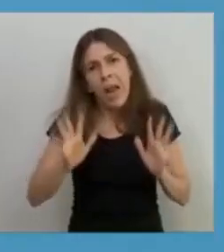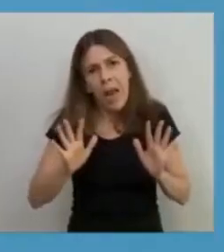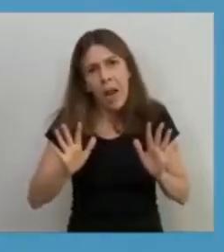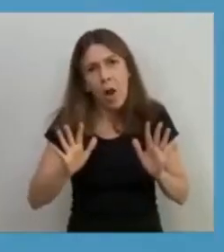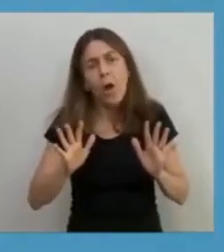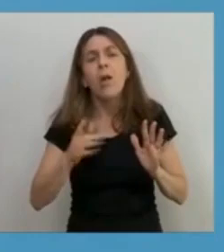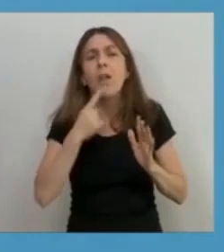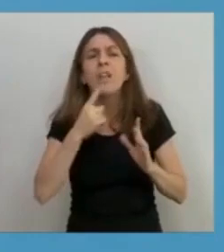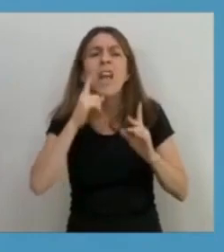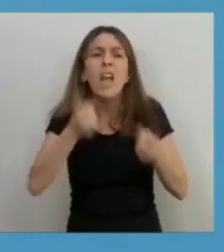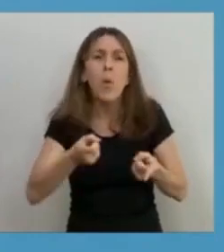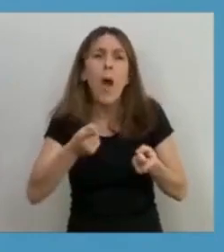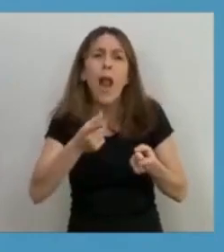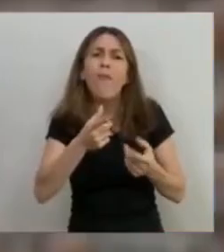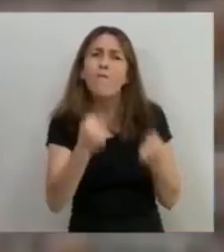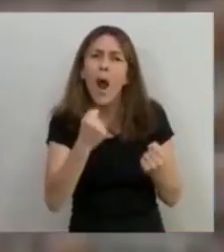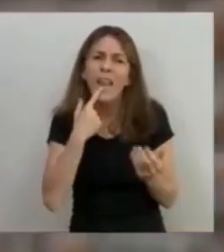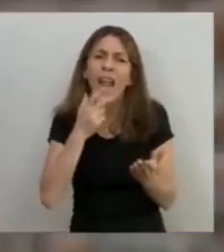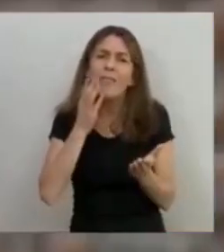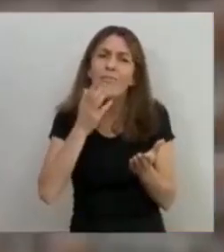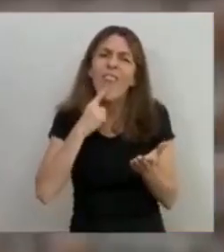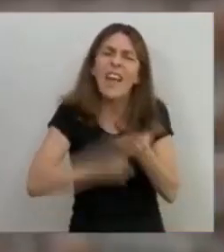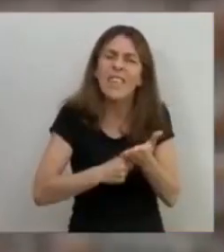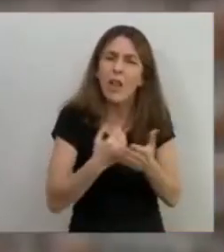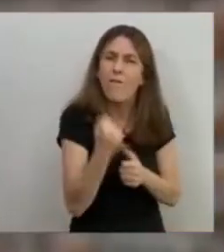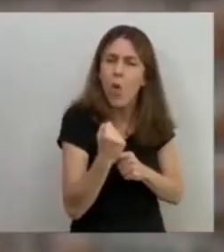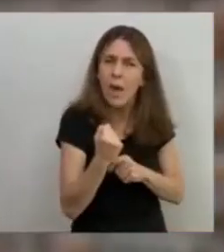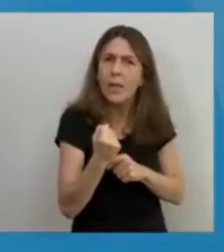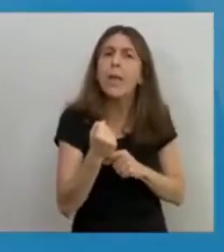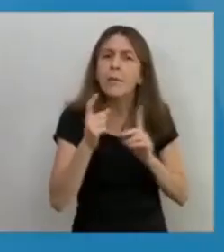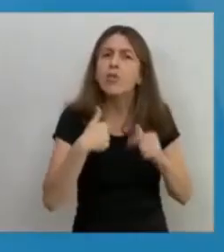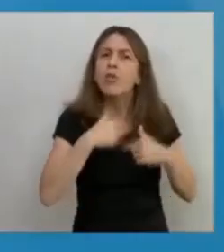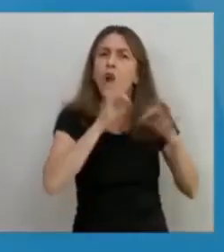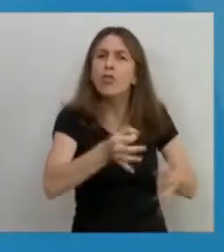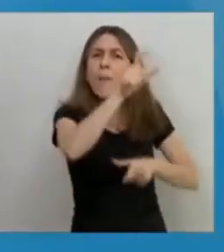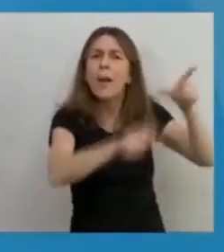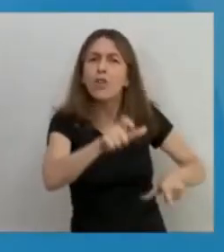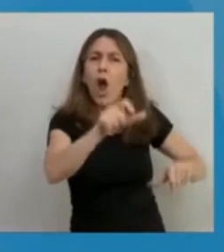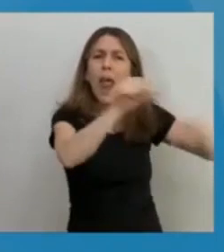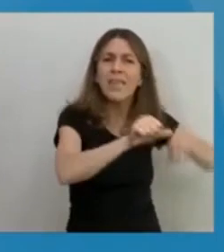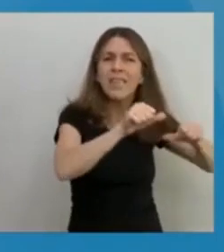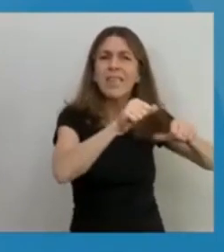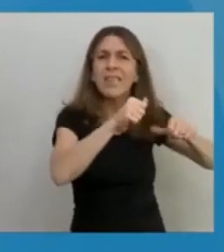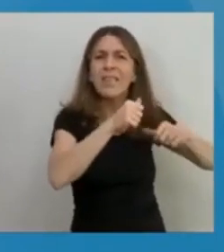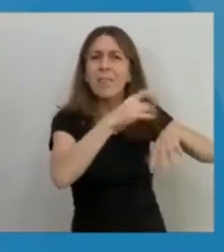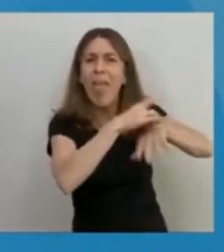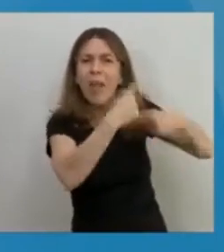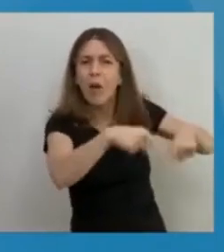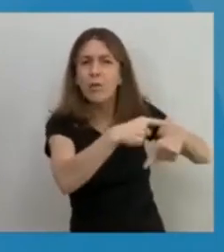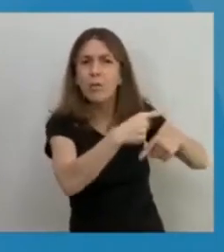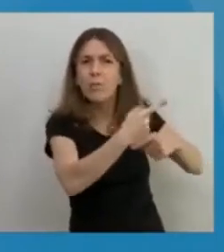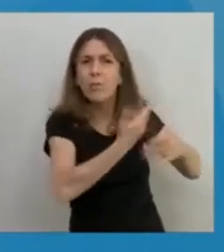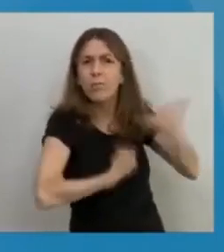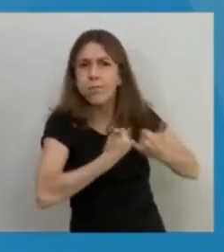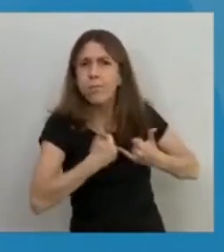antipáticas que sean esas medidas, sé que cuidan a los argentinos y a las argentinas. Son